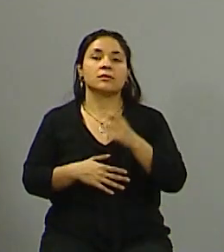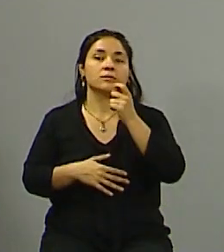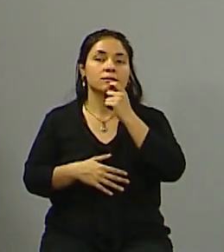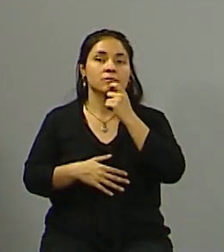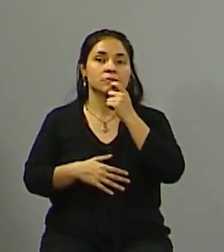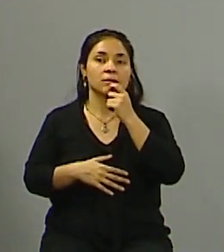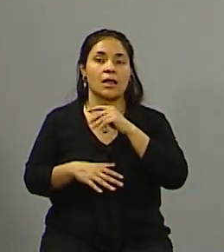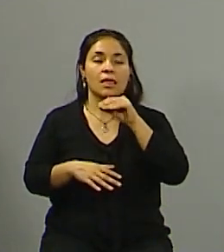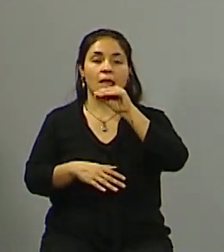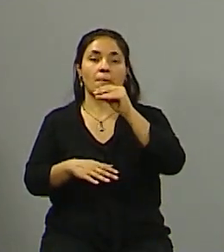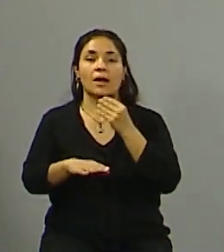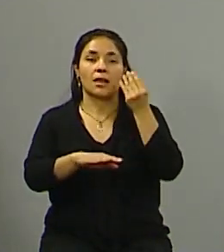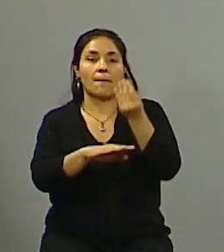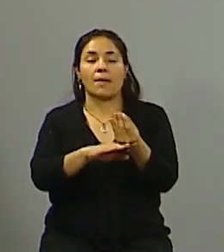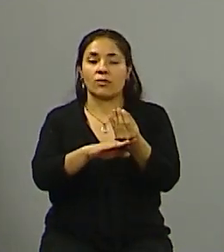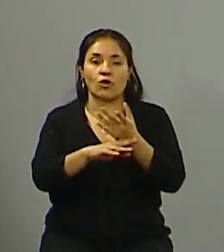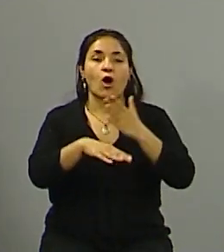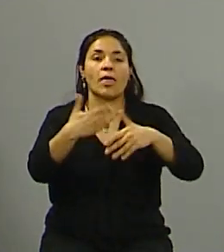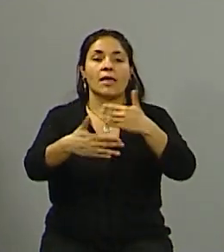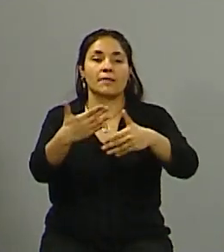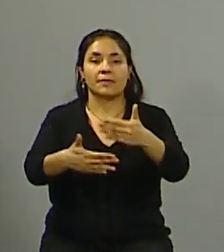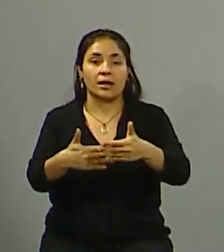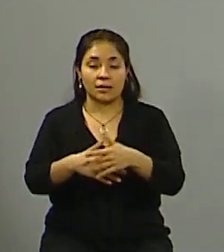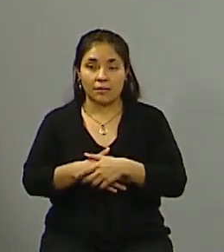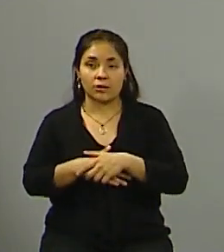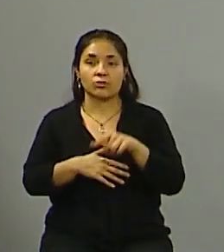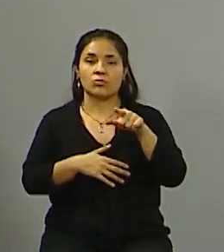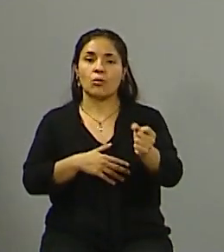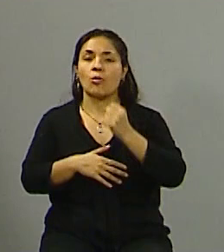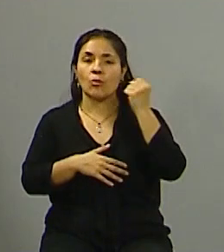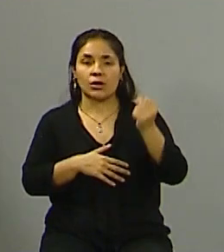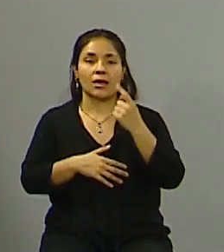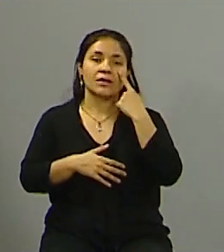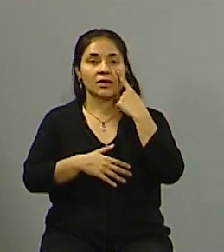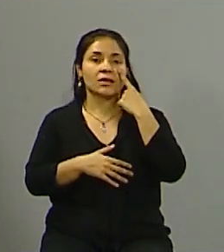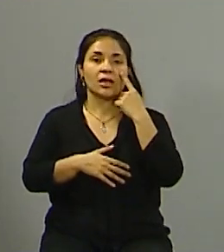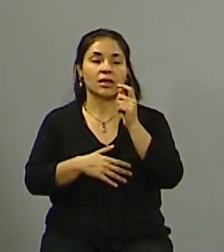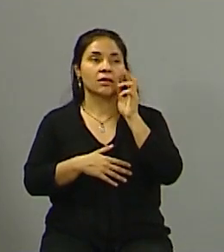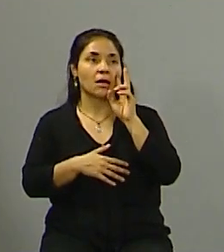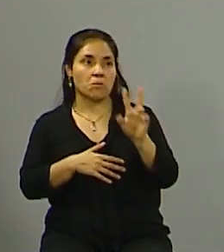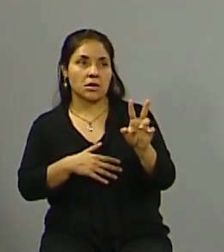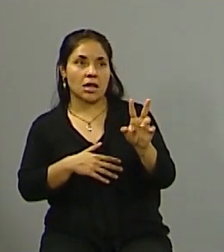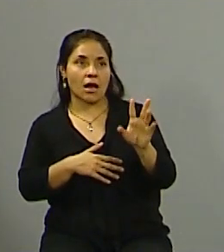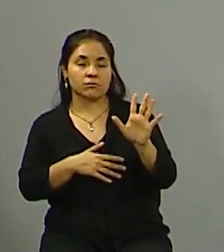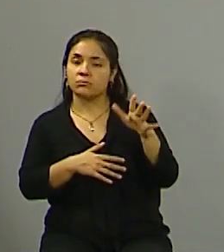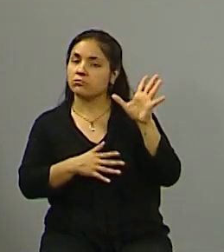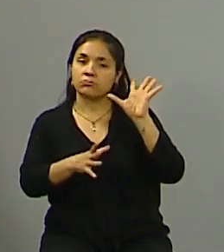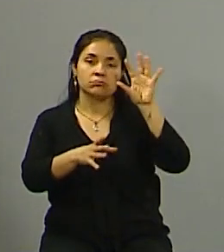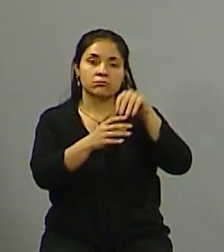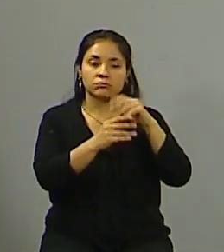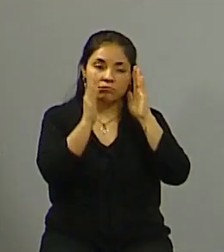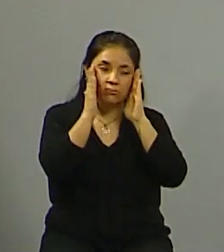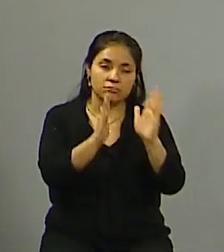departamento ese proceso creo que es importante que el intendente se involucre y se involucre